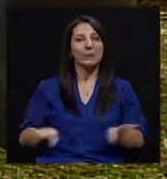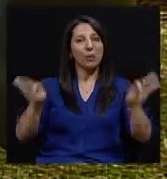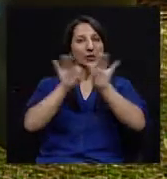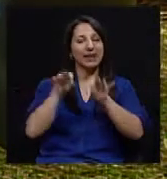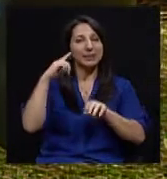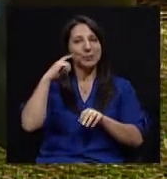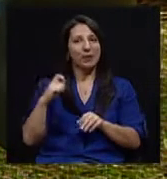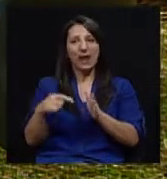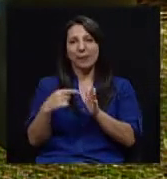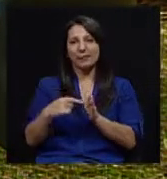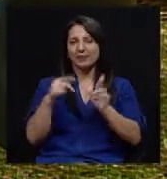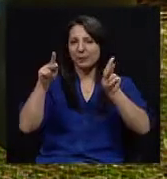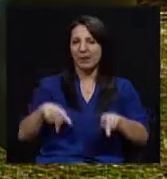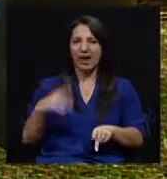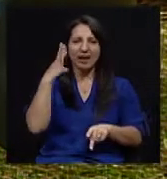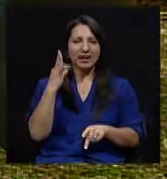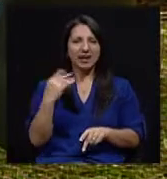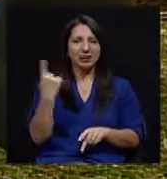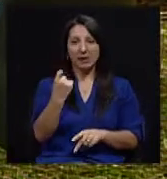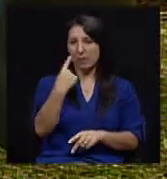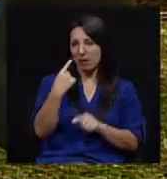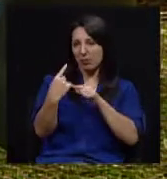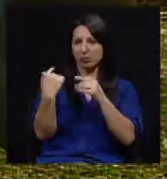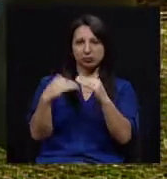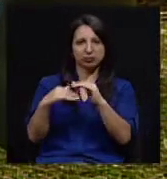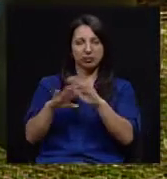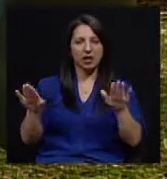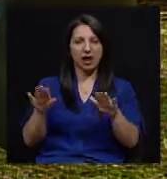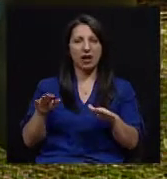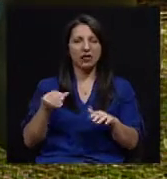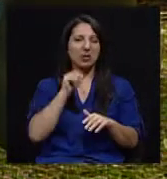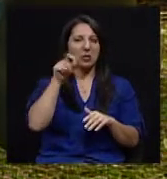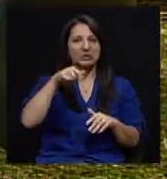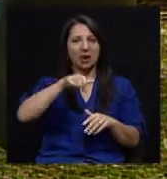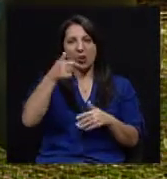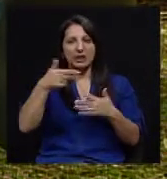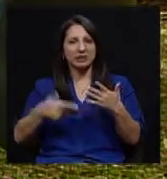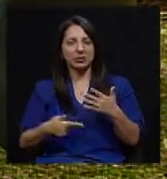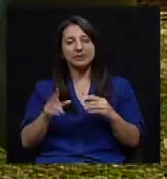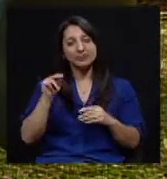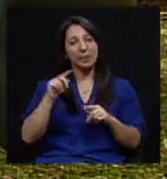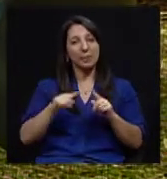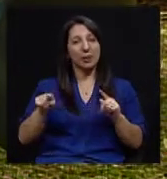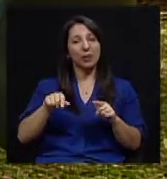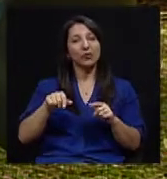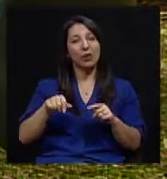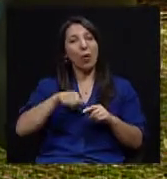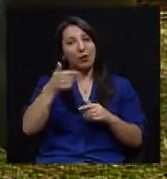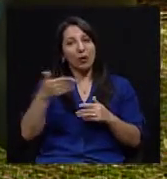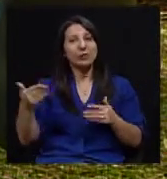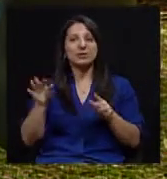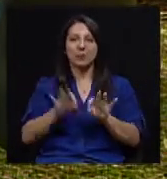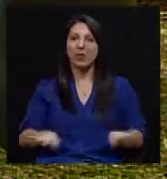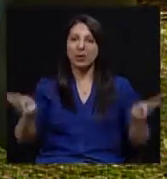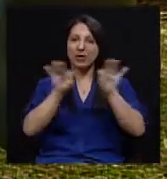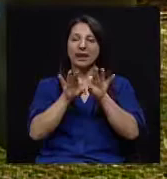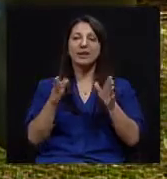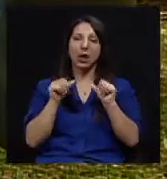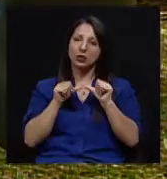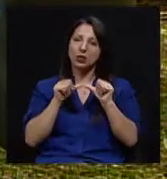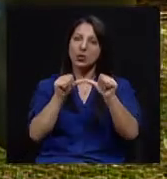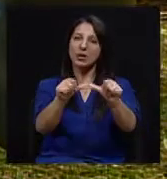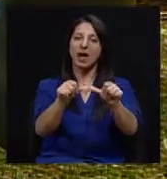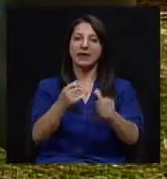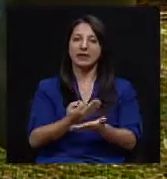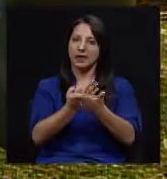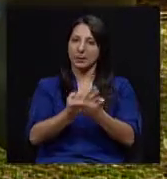Porque a veces la gente cree que es solo el medicamento y ya nos olvidamos de la otra parte. Y la otra parte importante es la continuidad en el